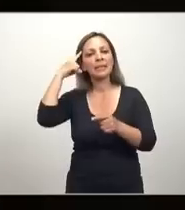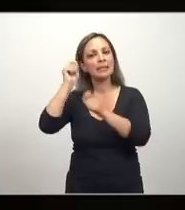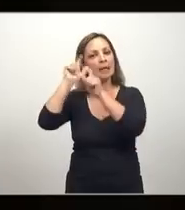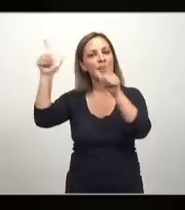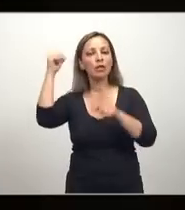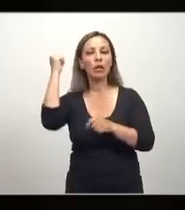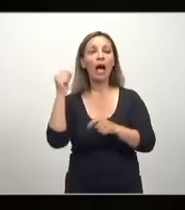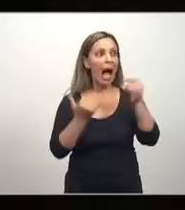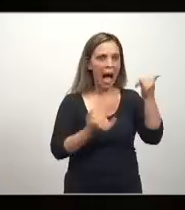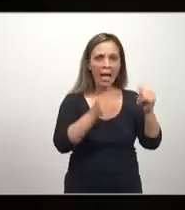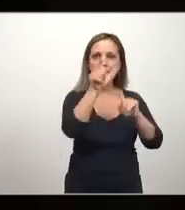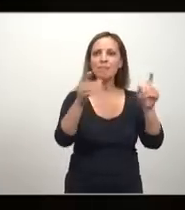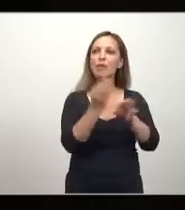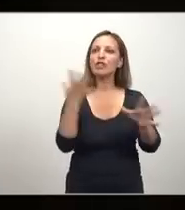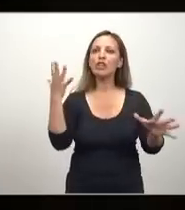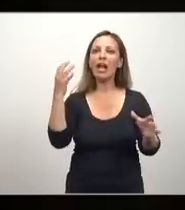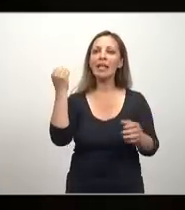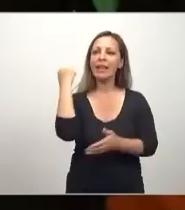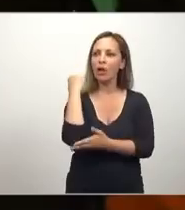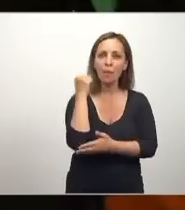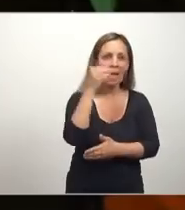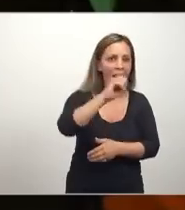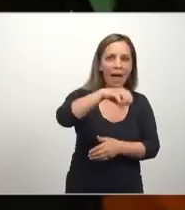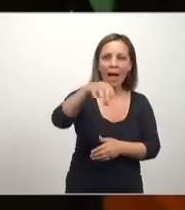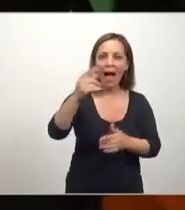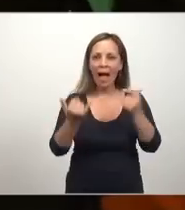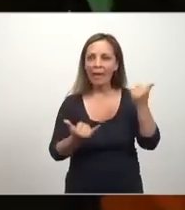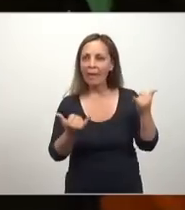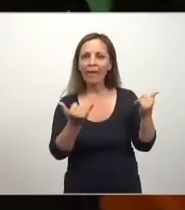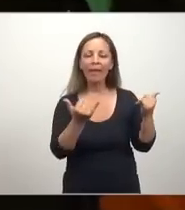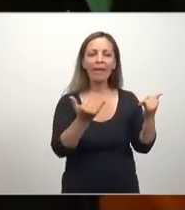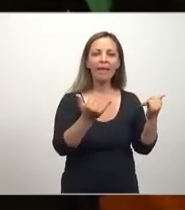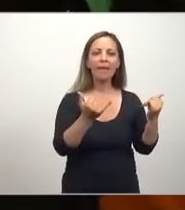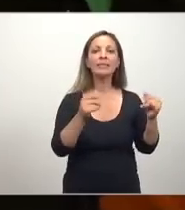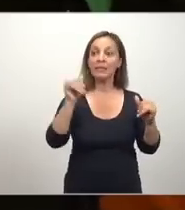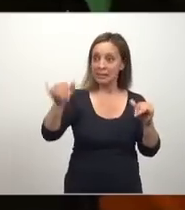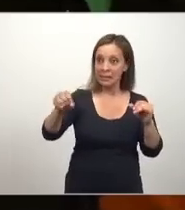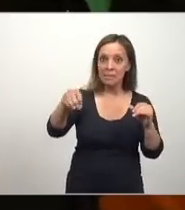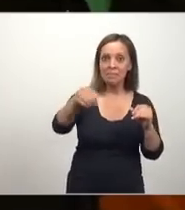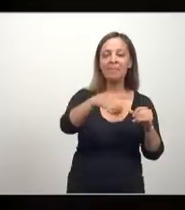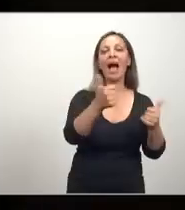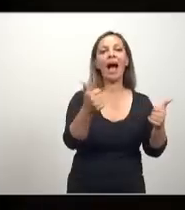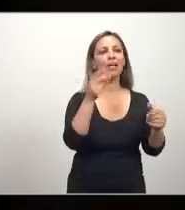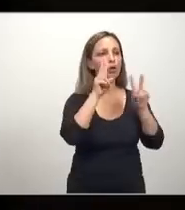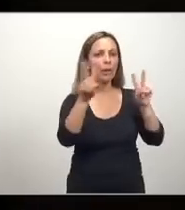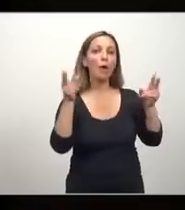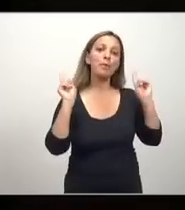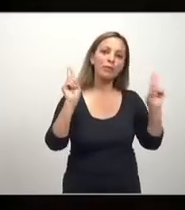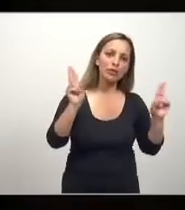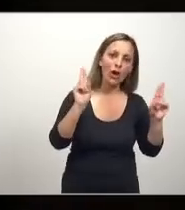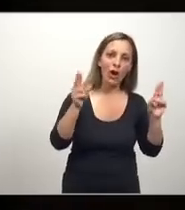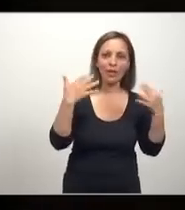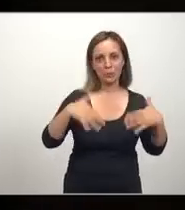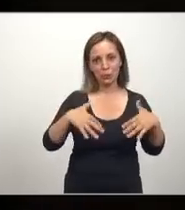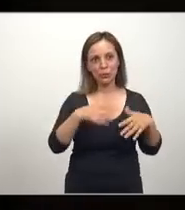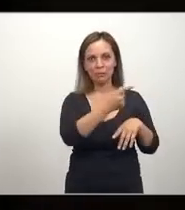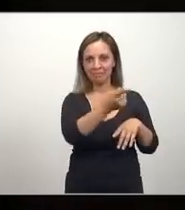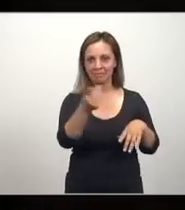pregunta, ¿aquí hay economistas, estudiantes de economía? ¿Sí? Y veo muchos profesores, muchas